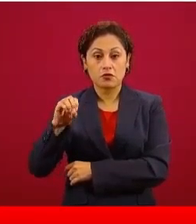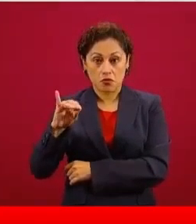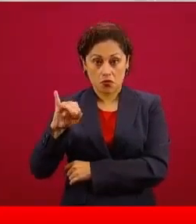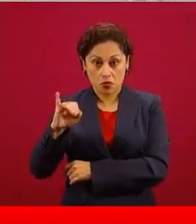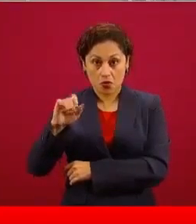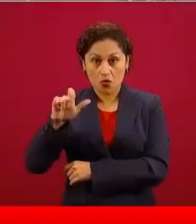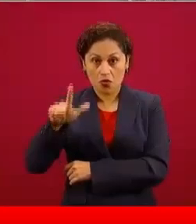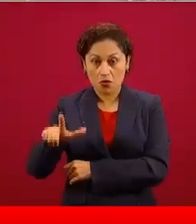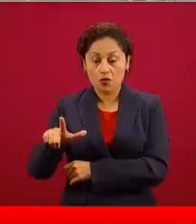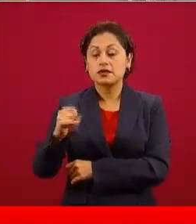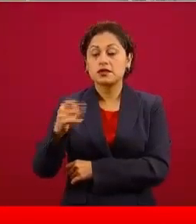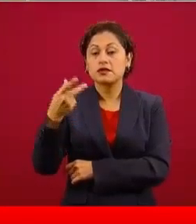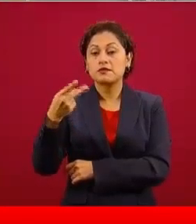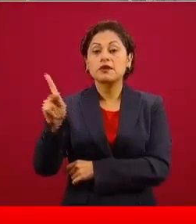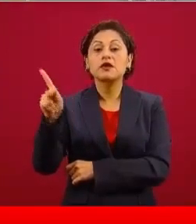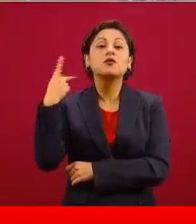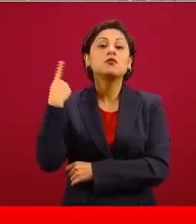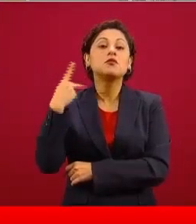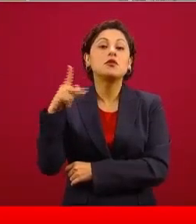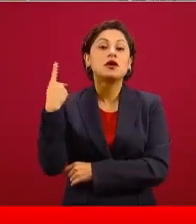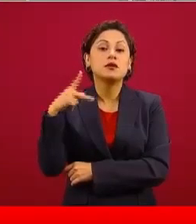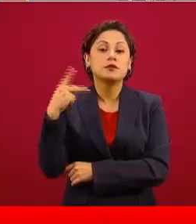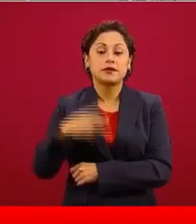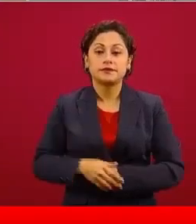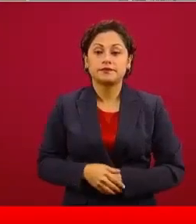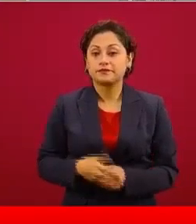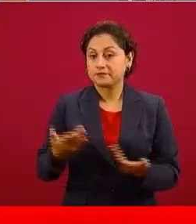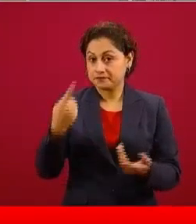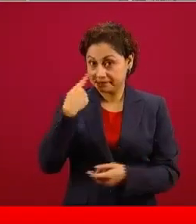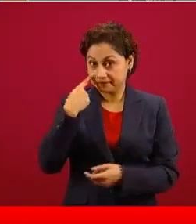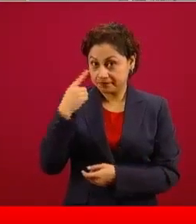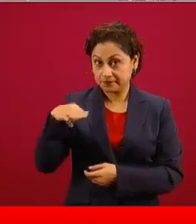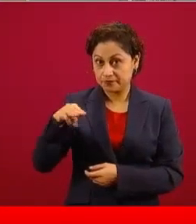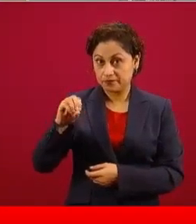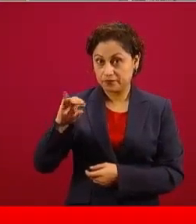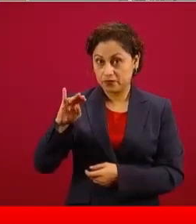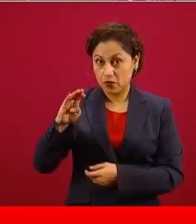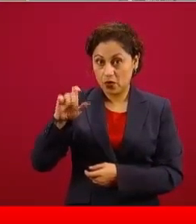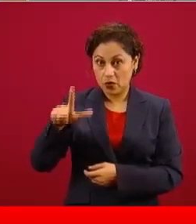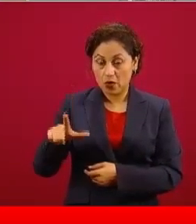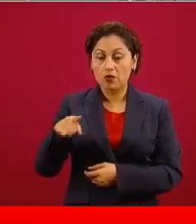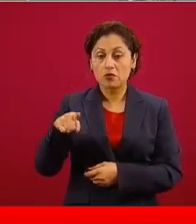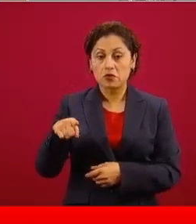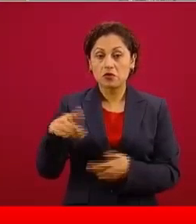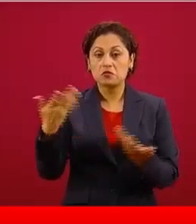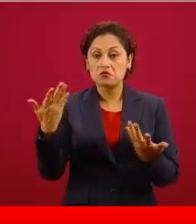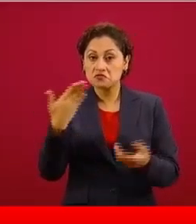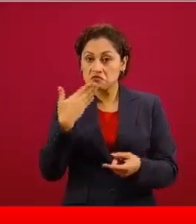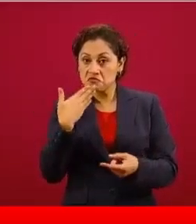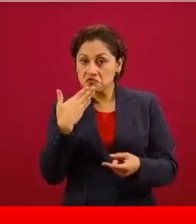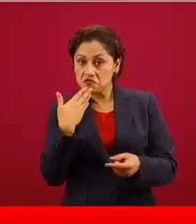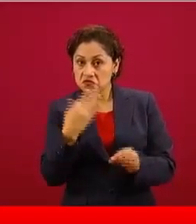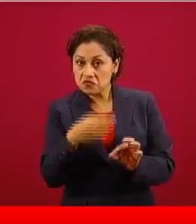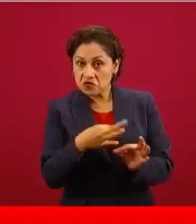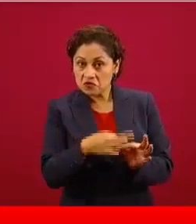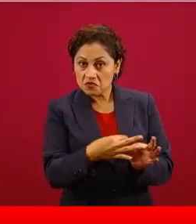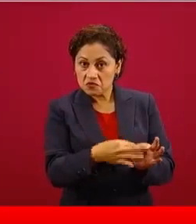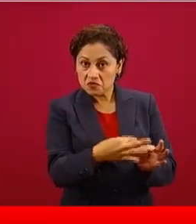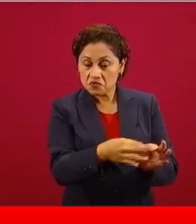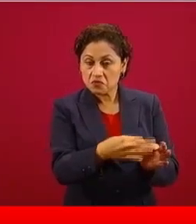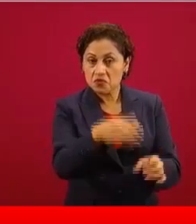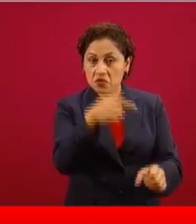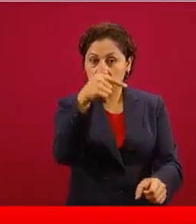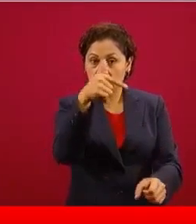Chiautla, Puebla. Como ven, móvil está muy bien en regular, está muy bien en la Premium, pero no así